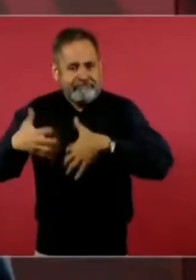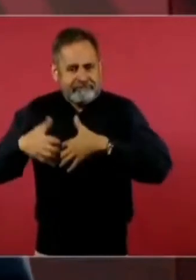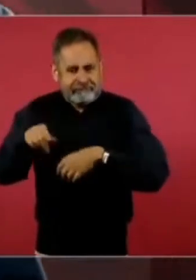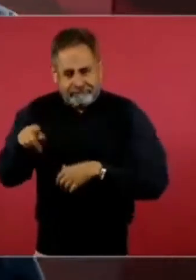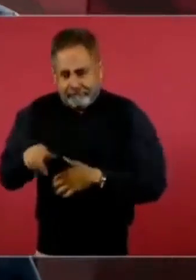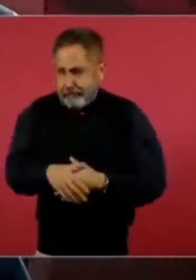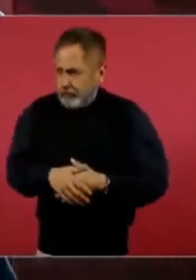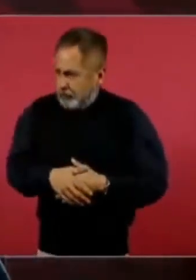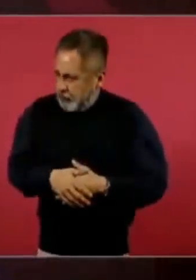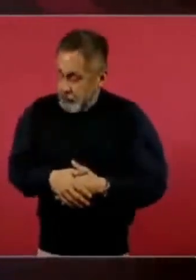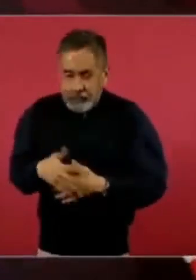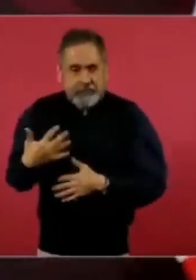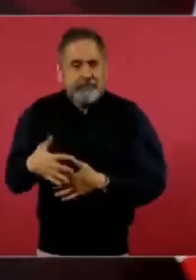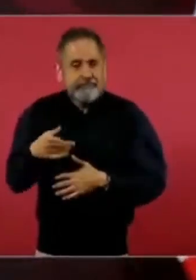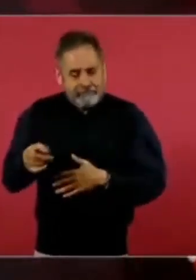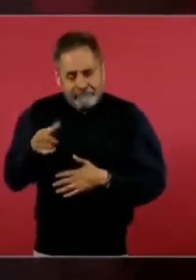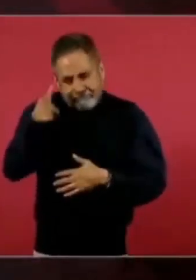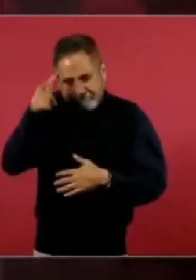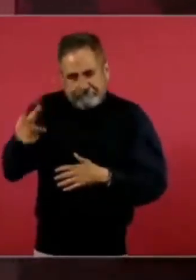ayuda